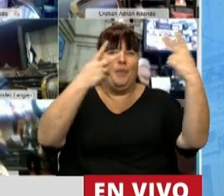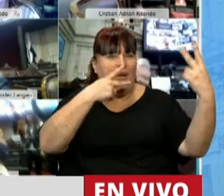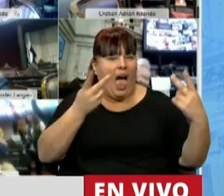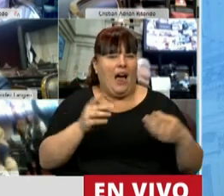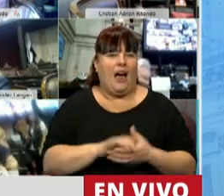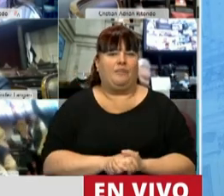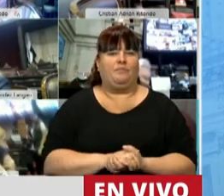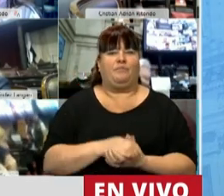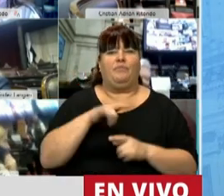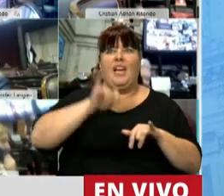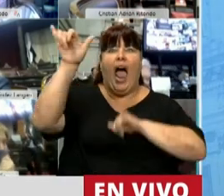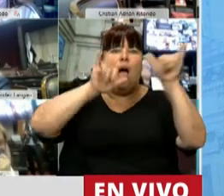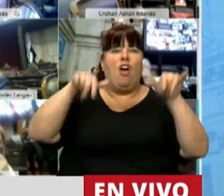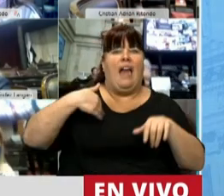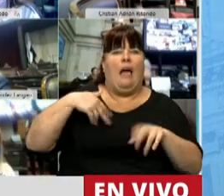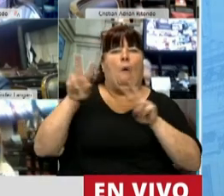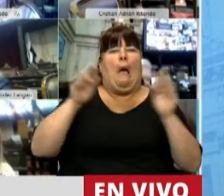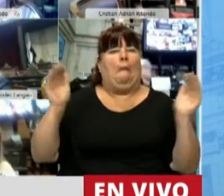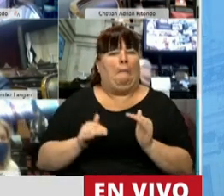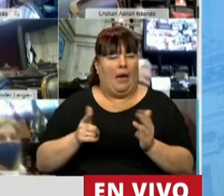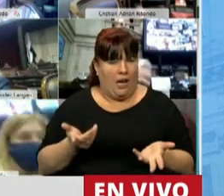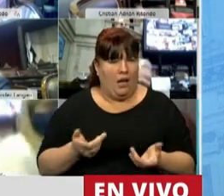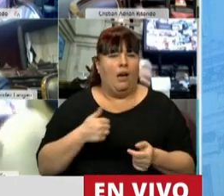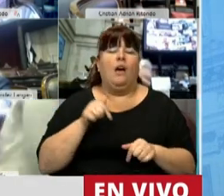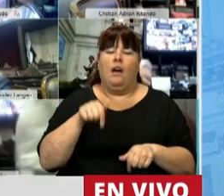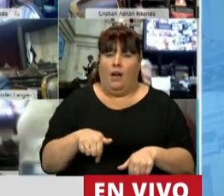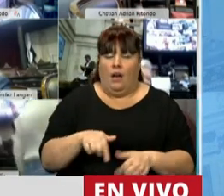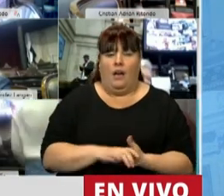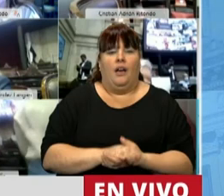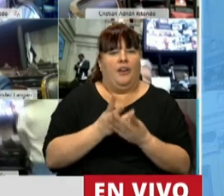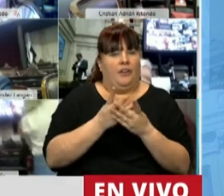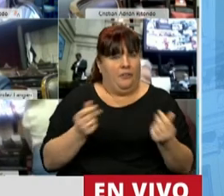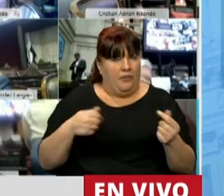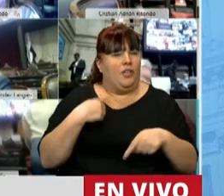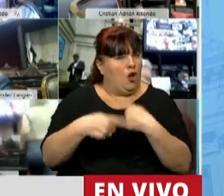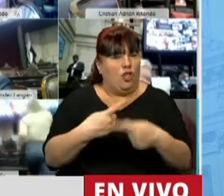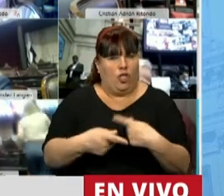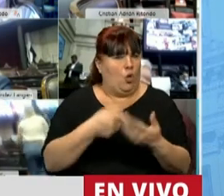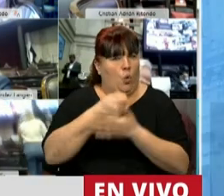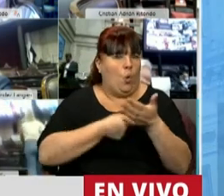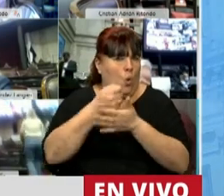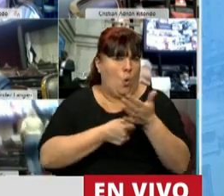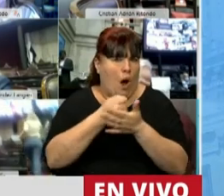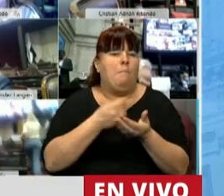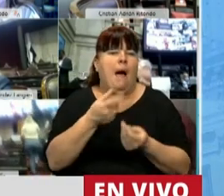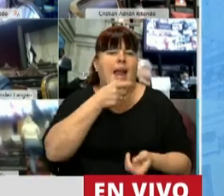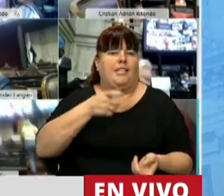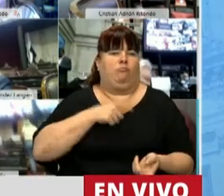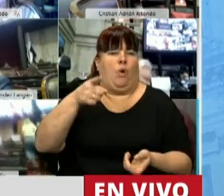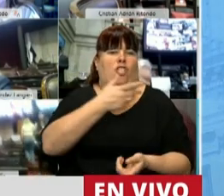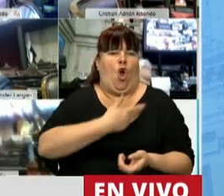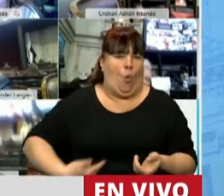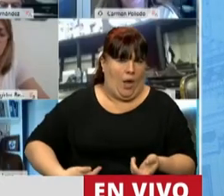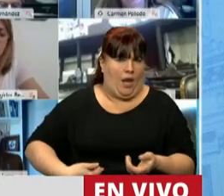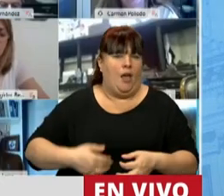vía aérea en nuestro país. Así que, con esto, señor presidente, vamos a seguir insistiendo en una respuesta por parte del